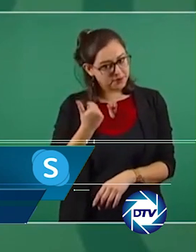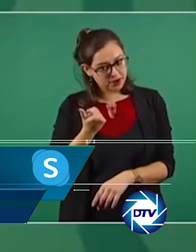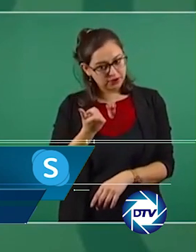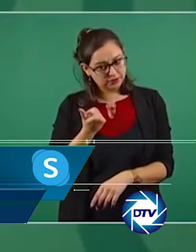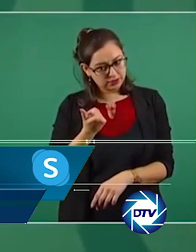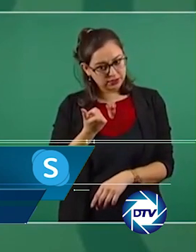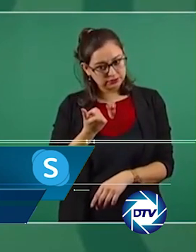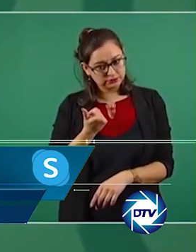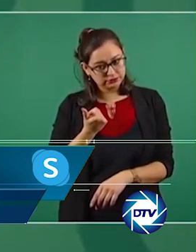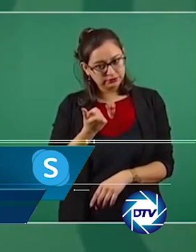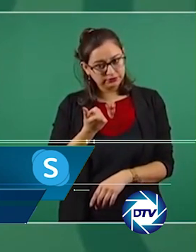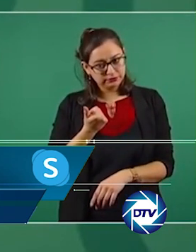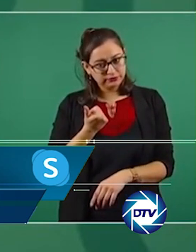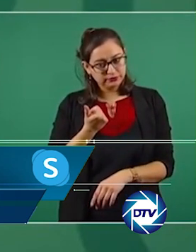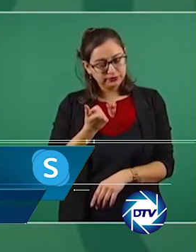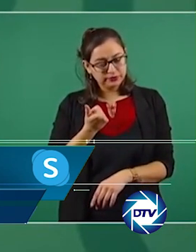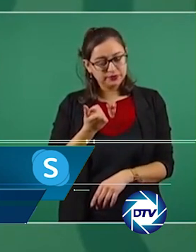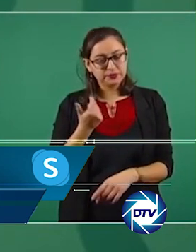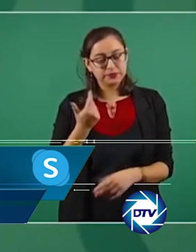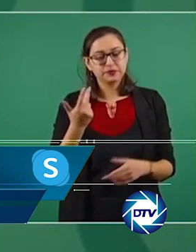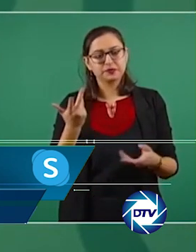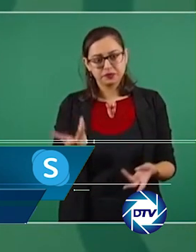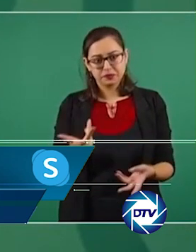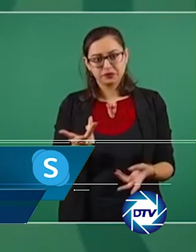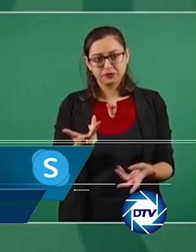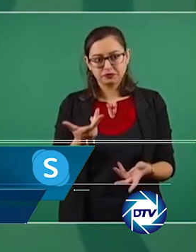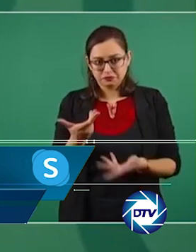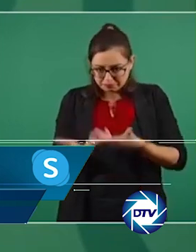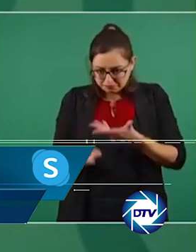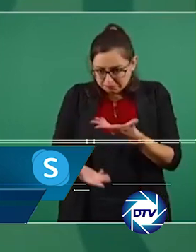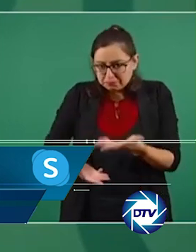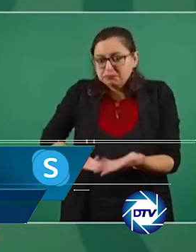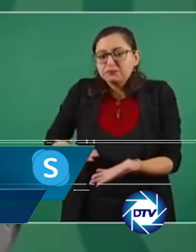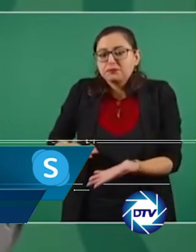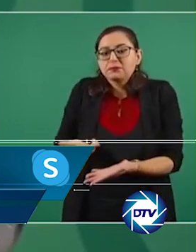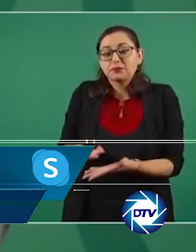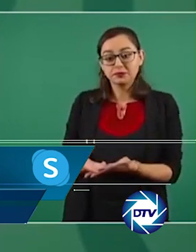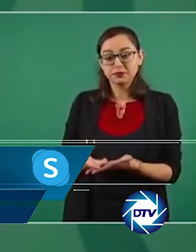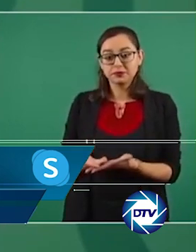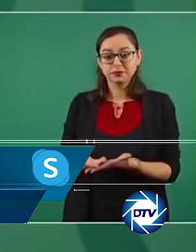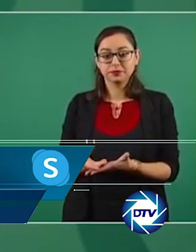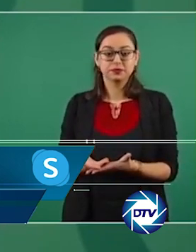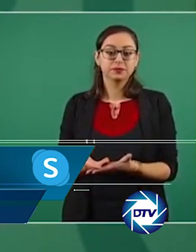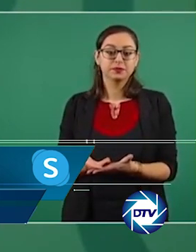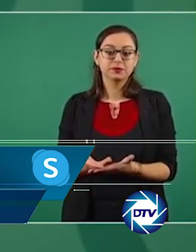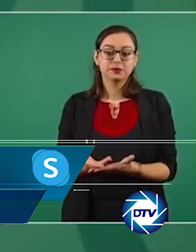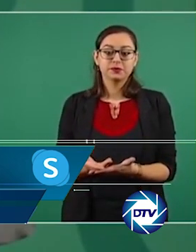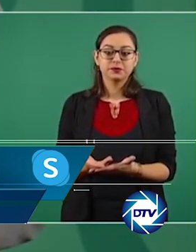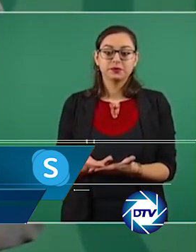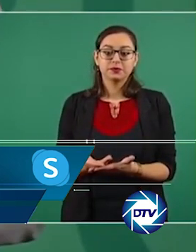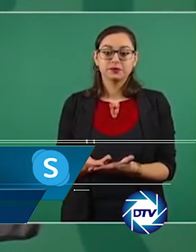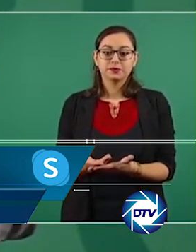criminales que operan con regularidad en áreas sin gobierno y que son del 30 al 35% del territorio mexicano.